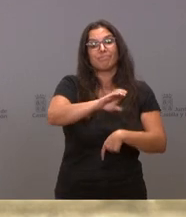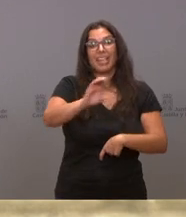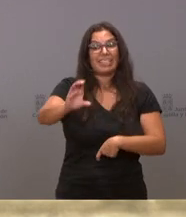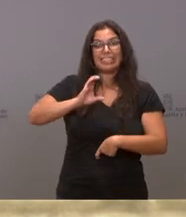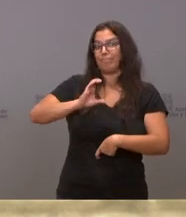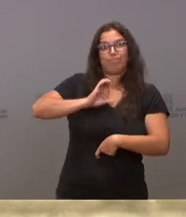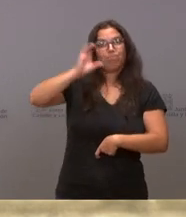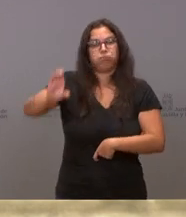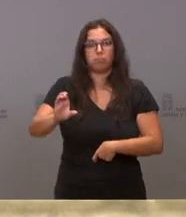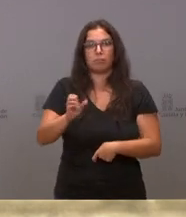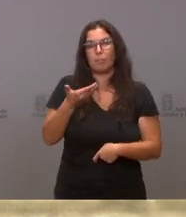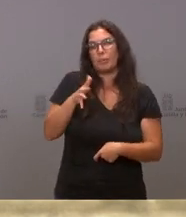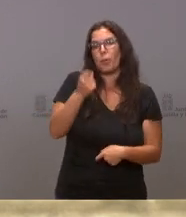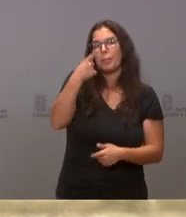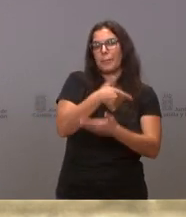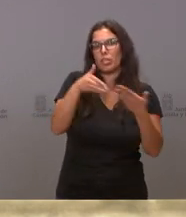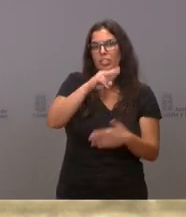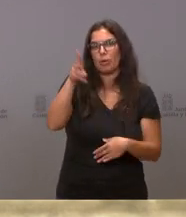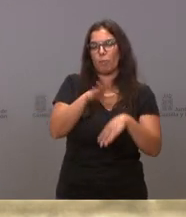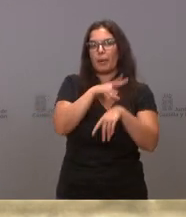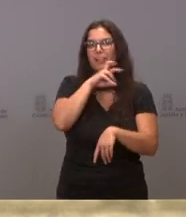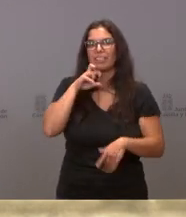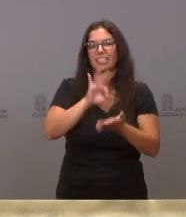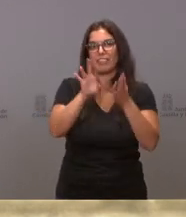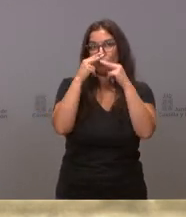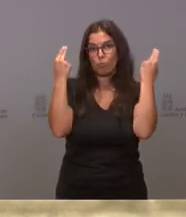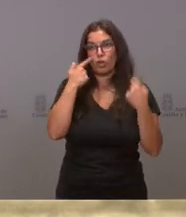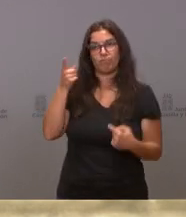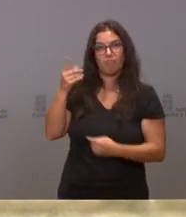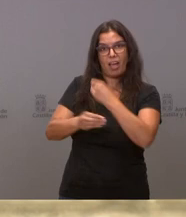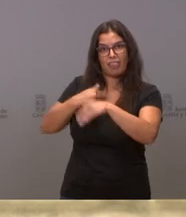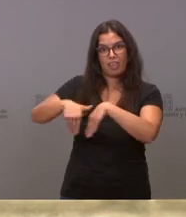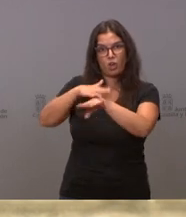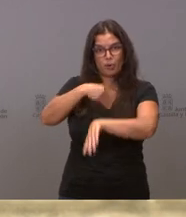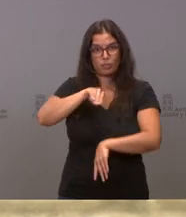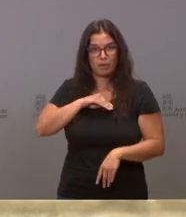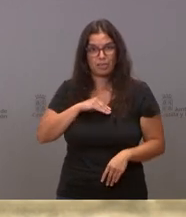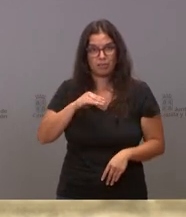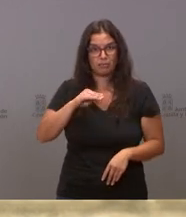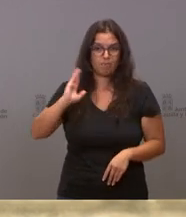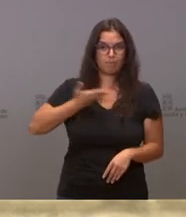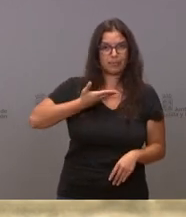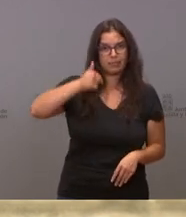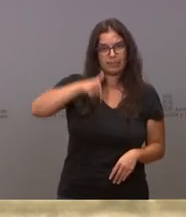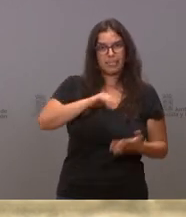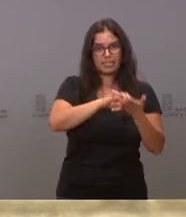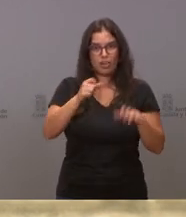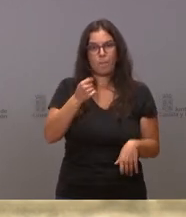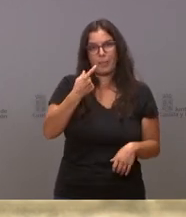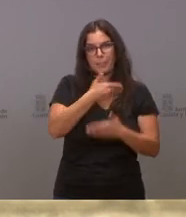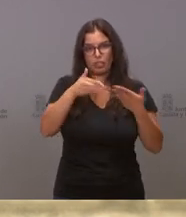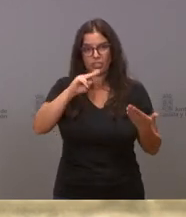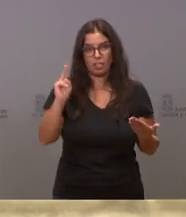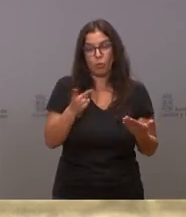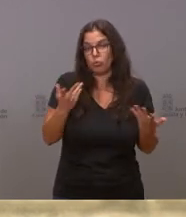para el mantenimiento de los servicios públicos. Por tanto, cualquier persona